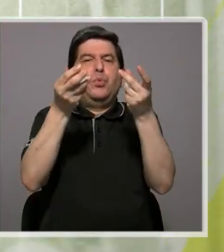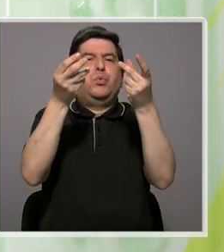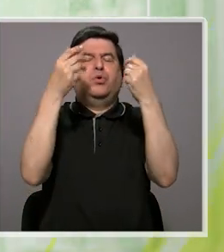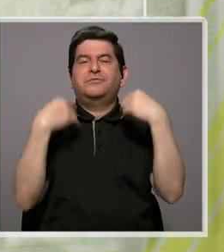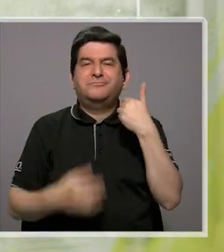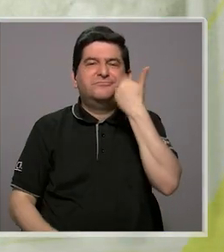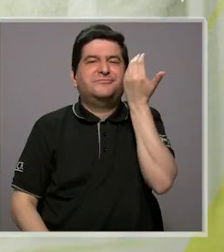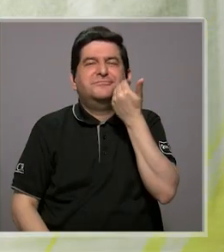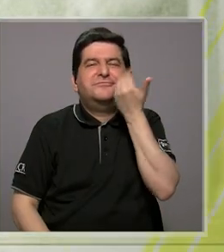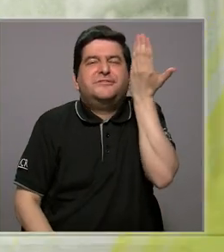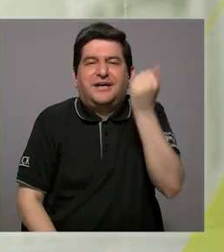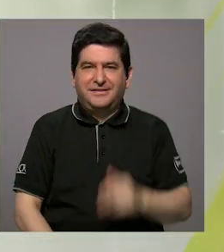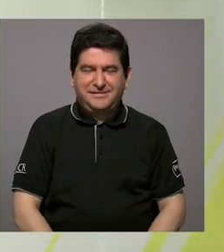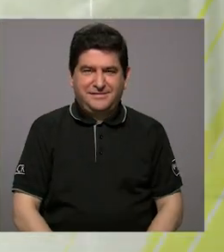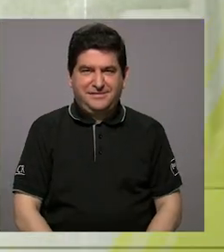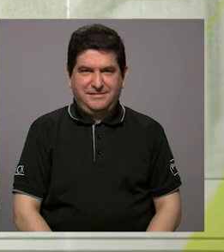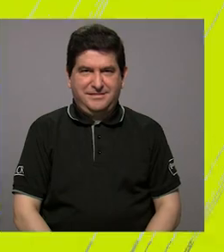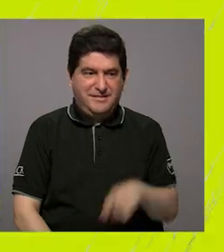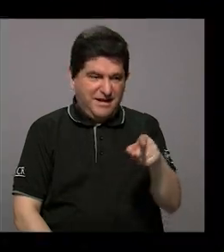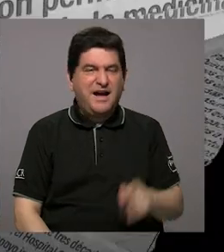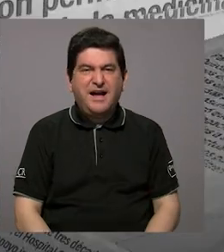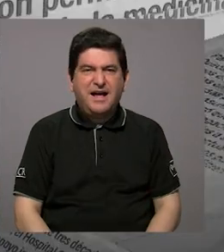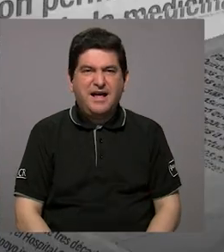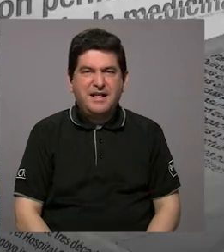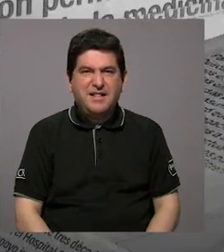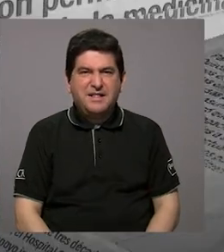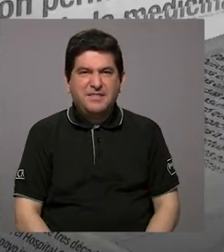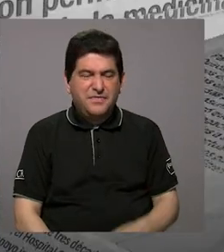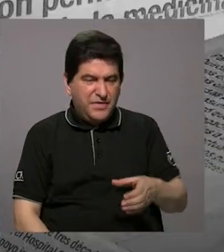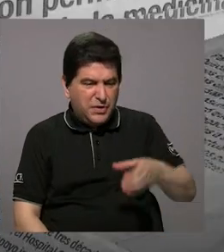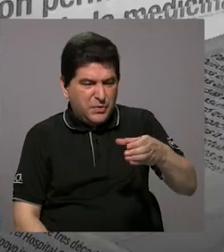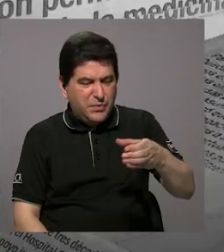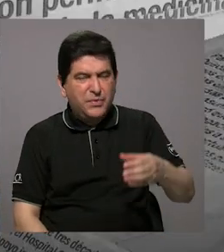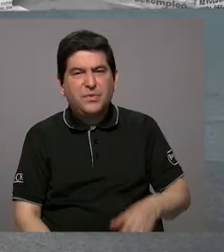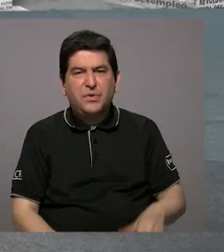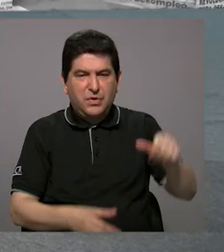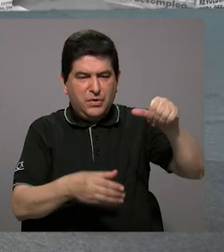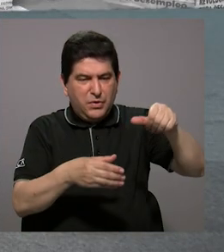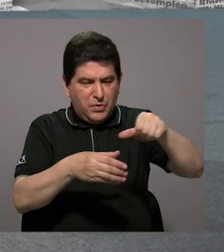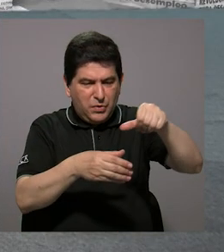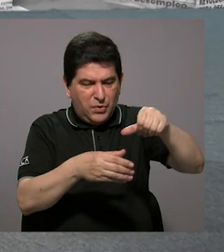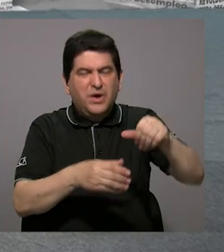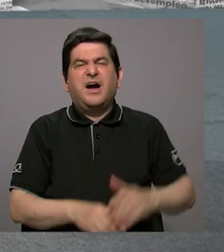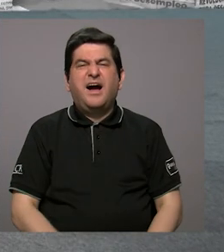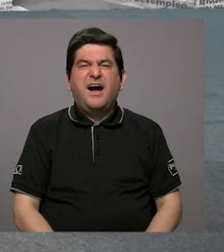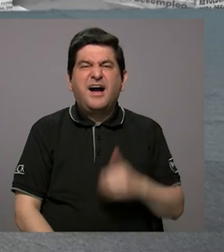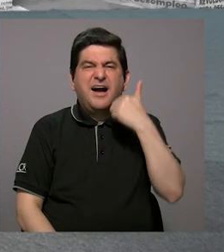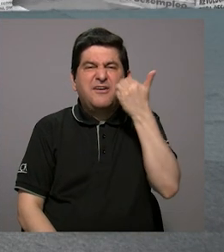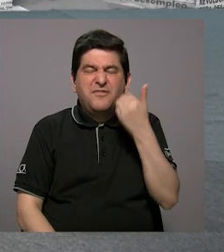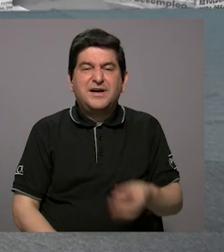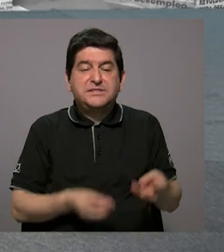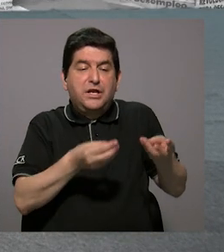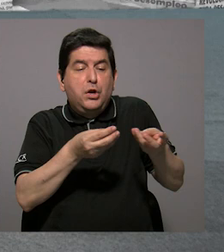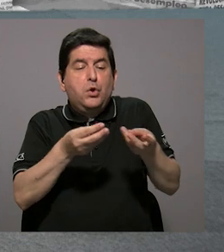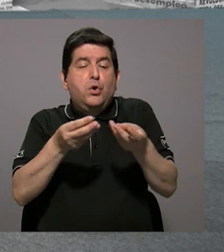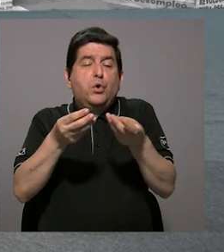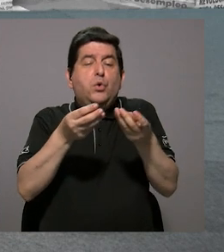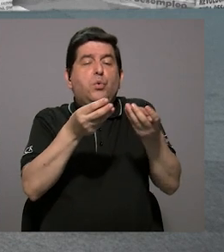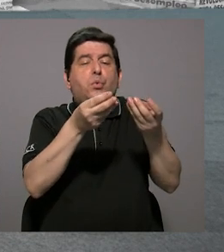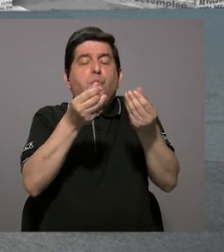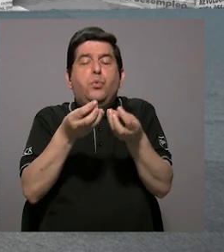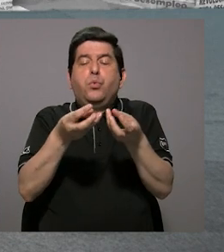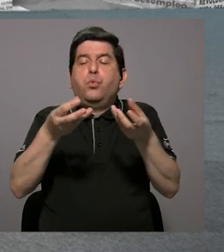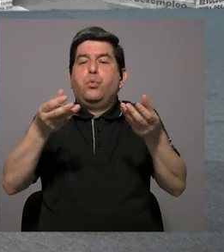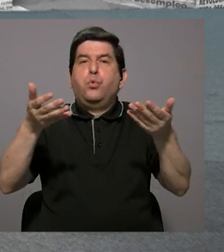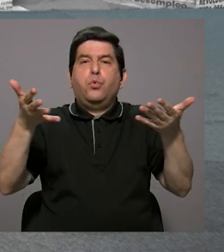evaporan muy fácilmente, pasan del estado líquido en la superficie del agua al aire y se